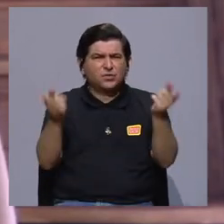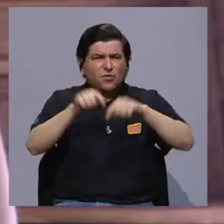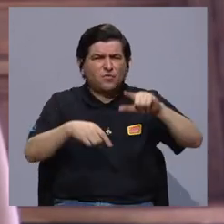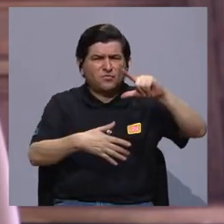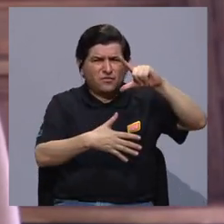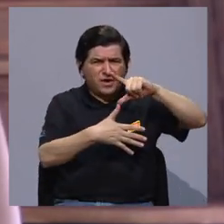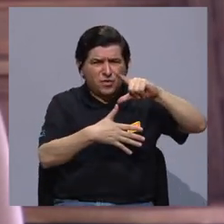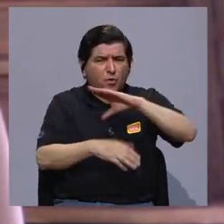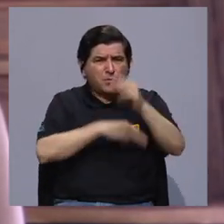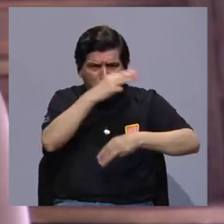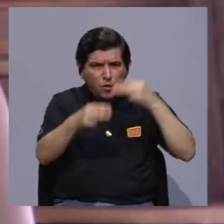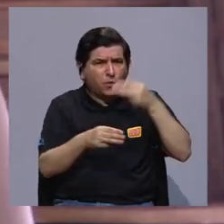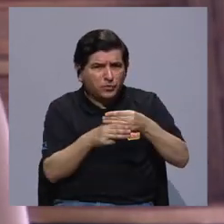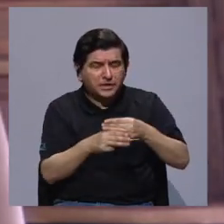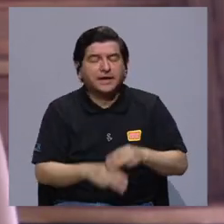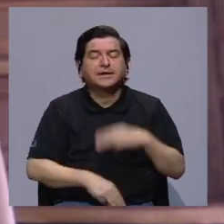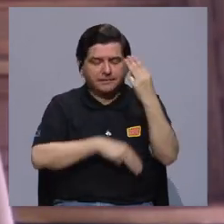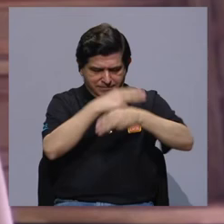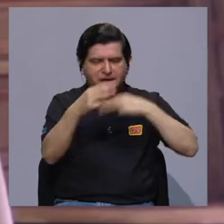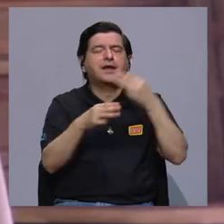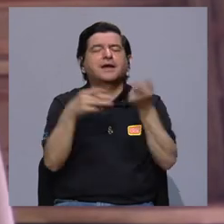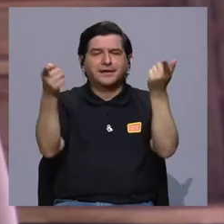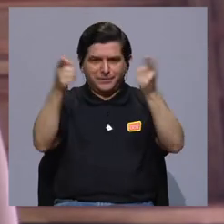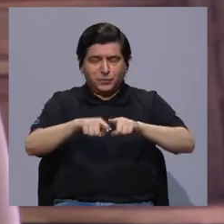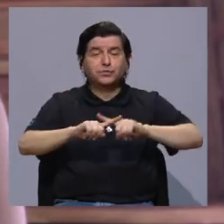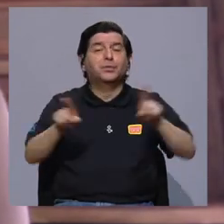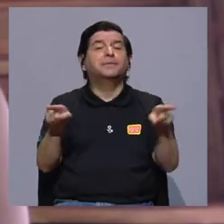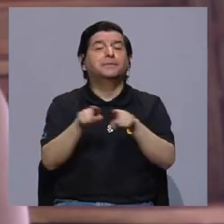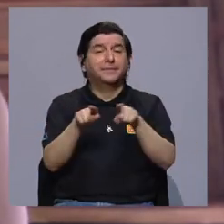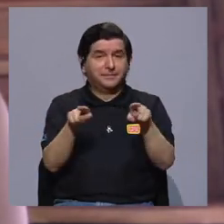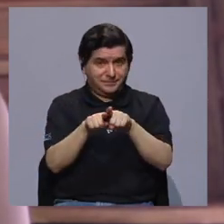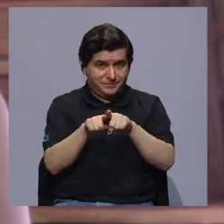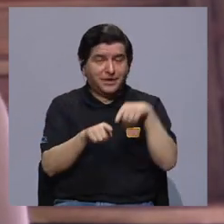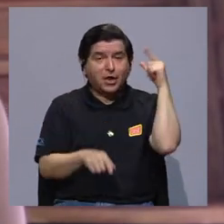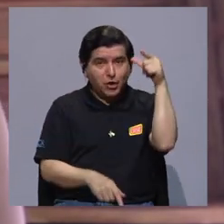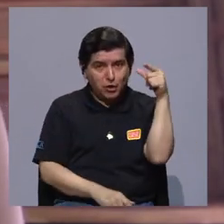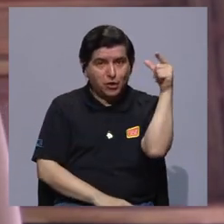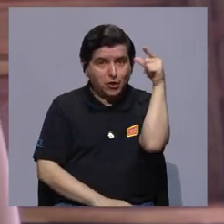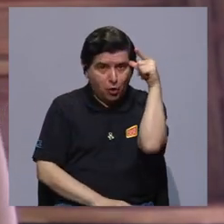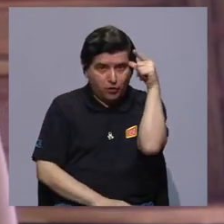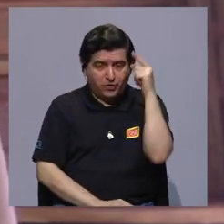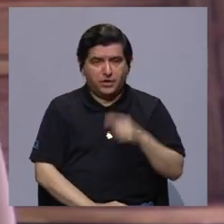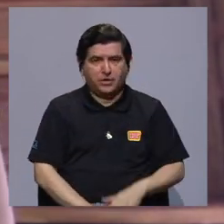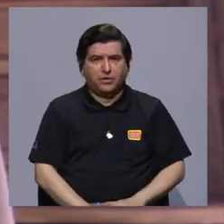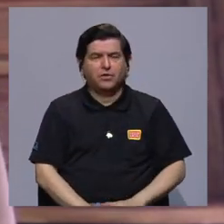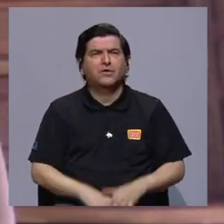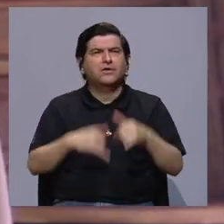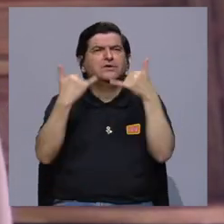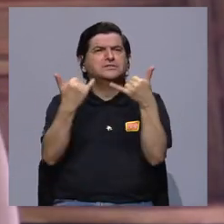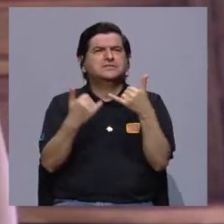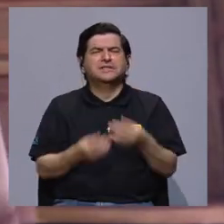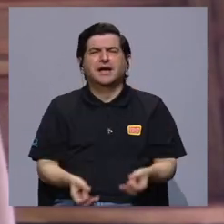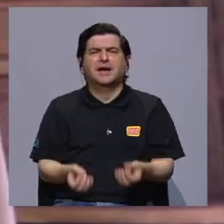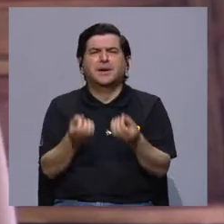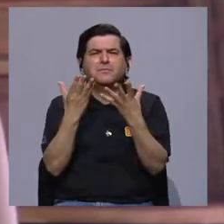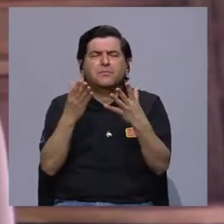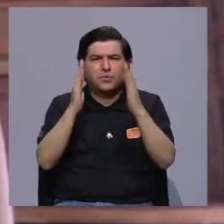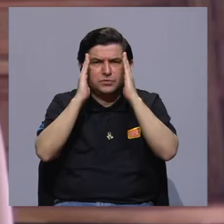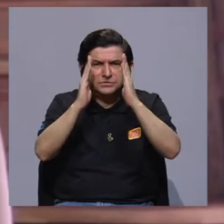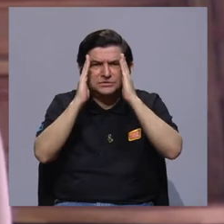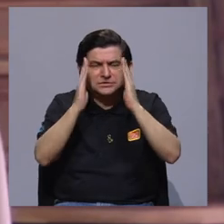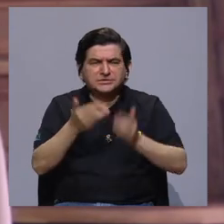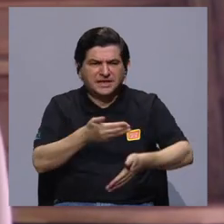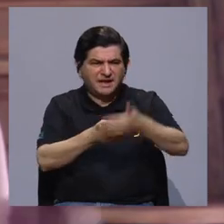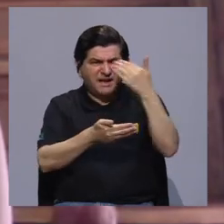a nivel mundial es así, Carolina? A nivel mundial es así, pero también, obviamente, se ha generado ya mucho